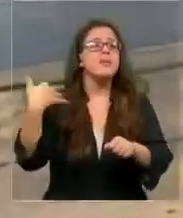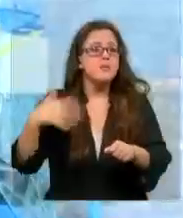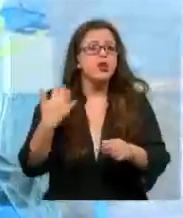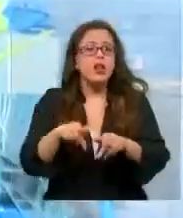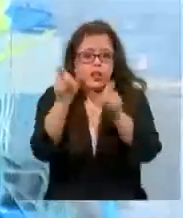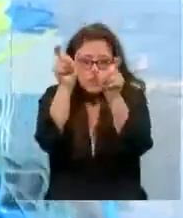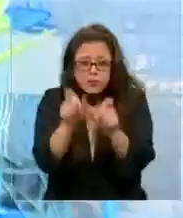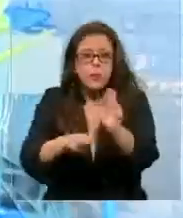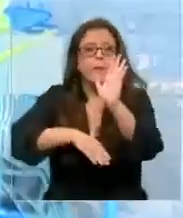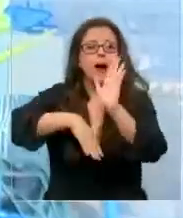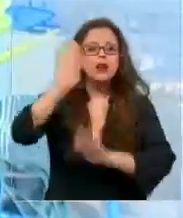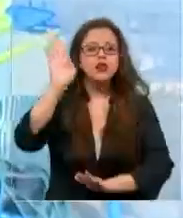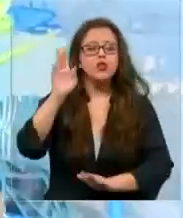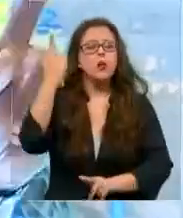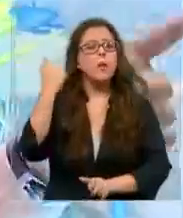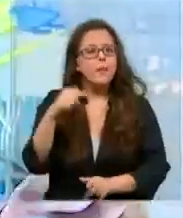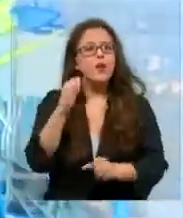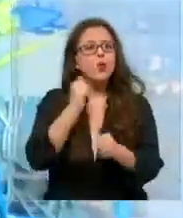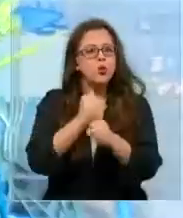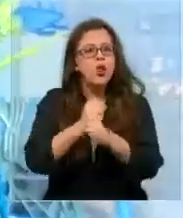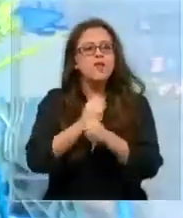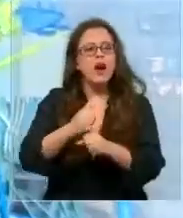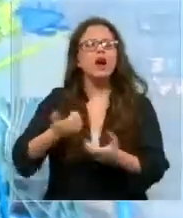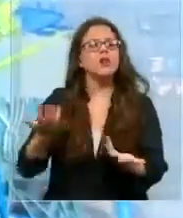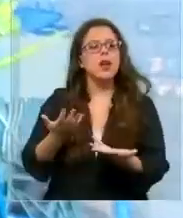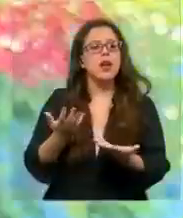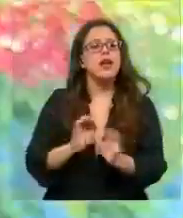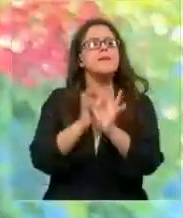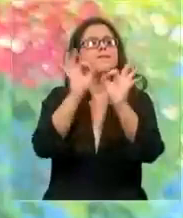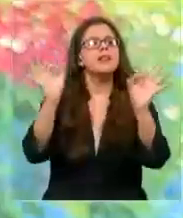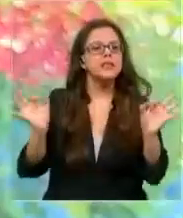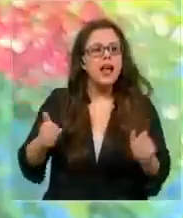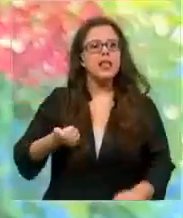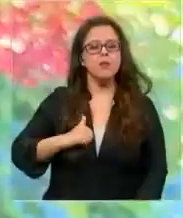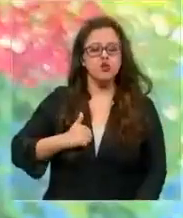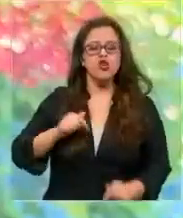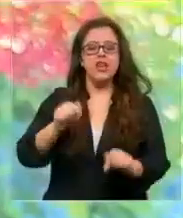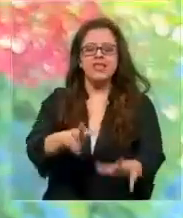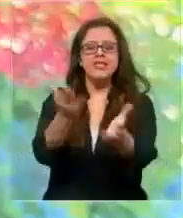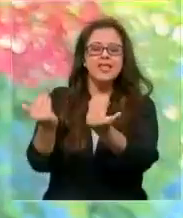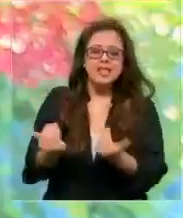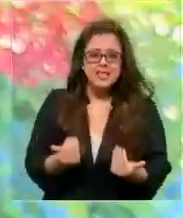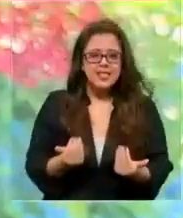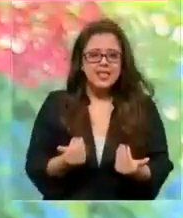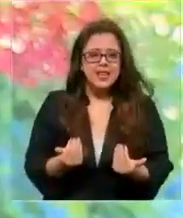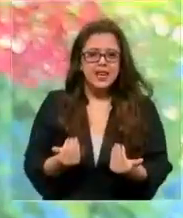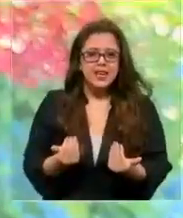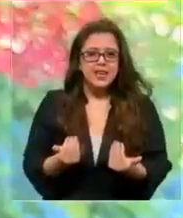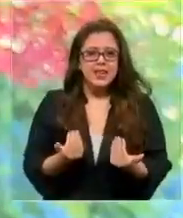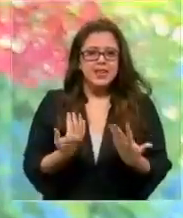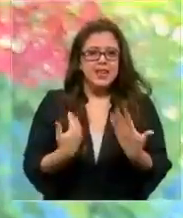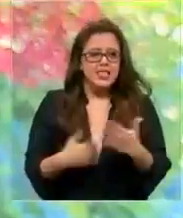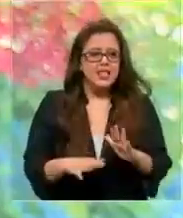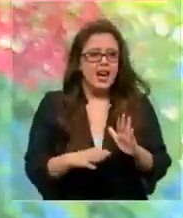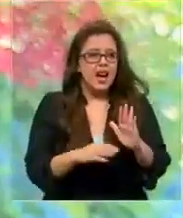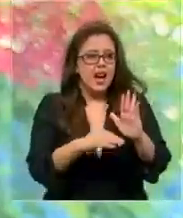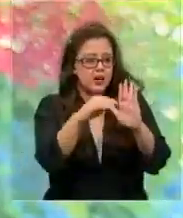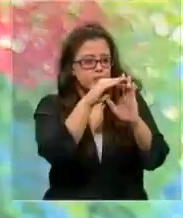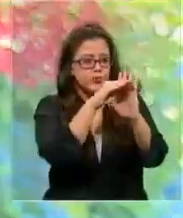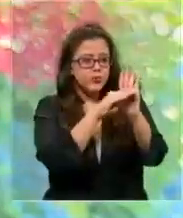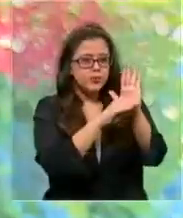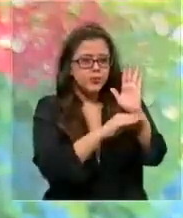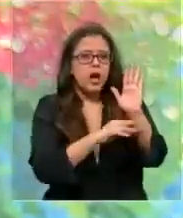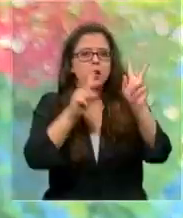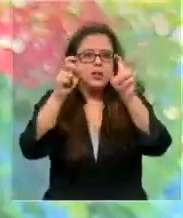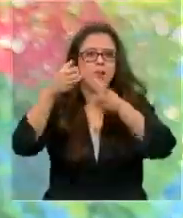vigilancia en el sector, pero con un trabajo policial especial. Se necesita que los estamentos, desde el punto